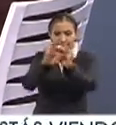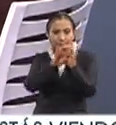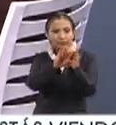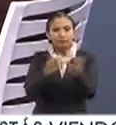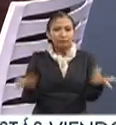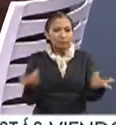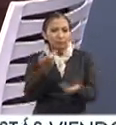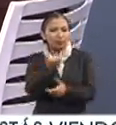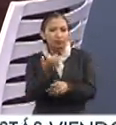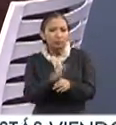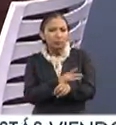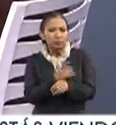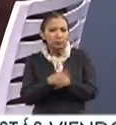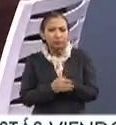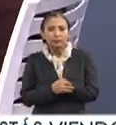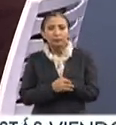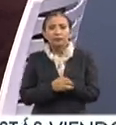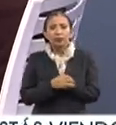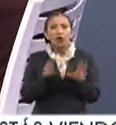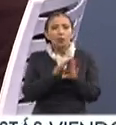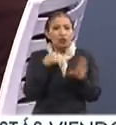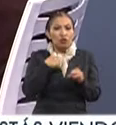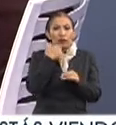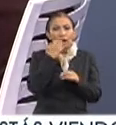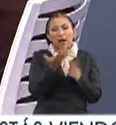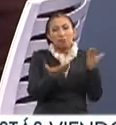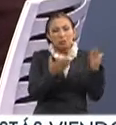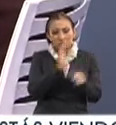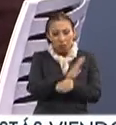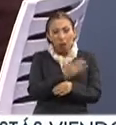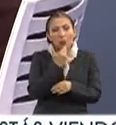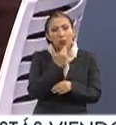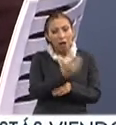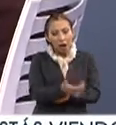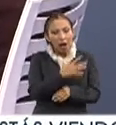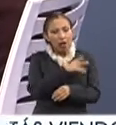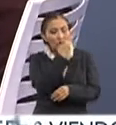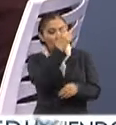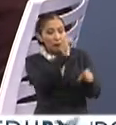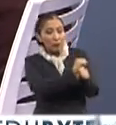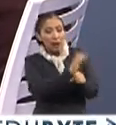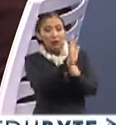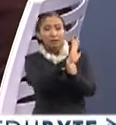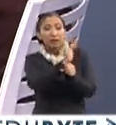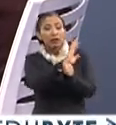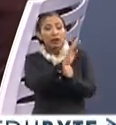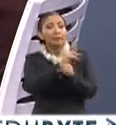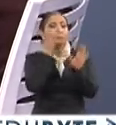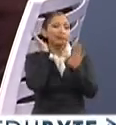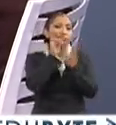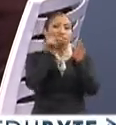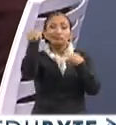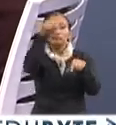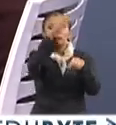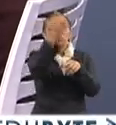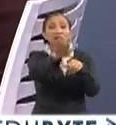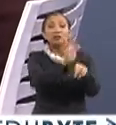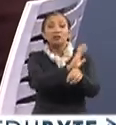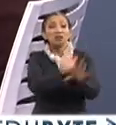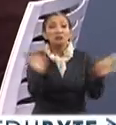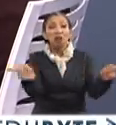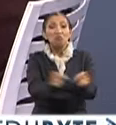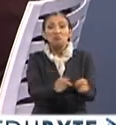da este asunto como uno quisiera? Porque de repente hay buenas películas, tienen dos semanas en exhibición y en diez cienes. Sí,